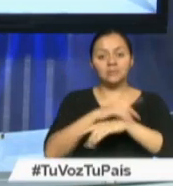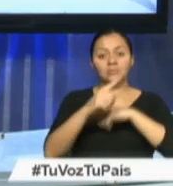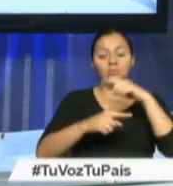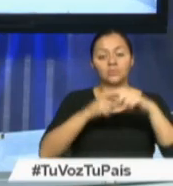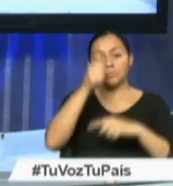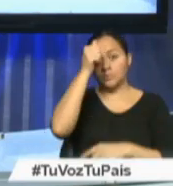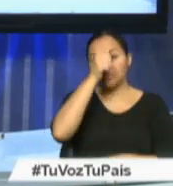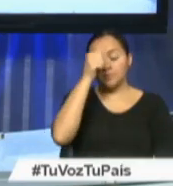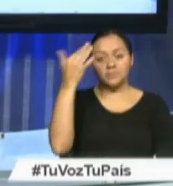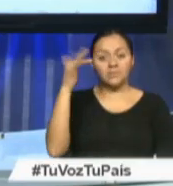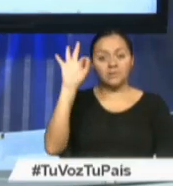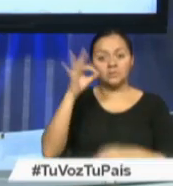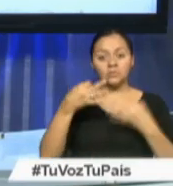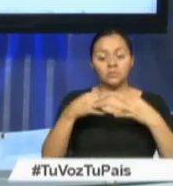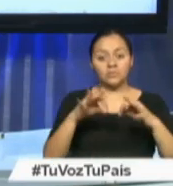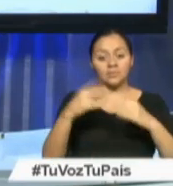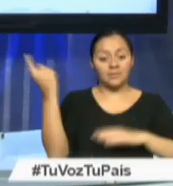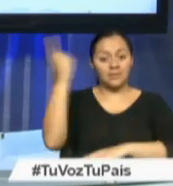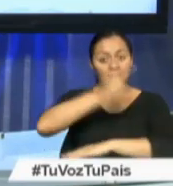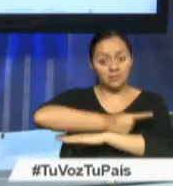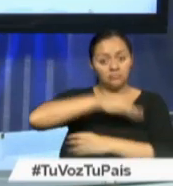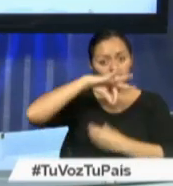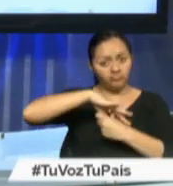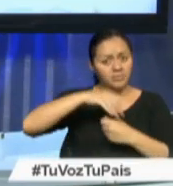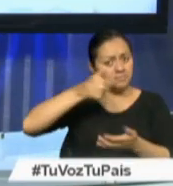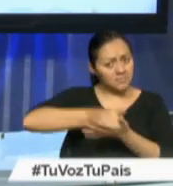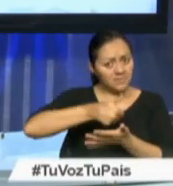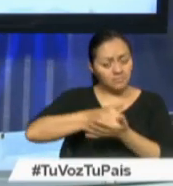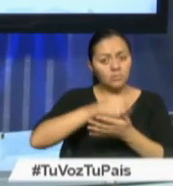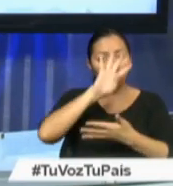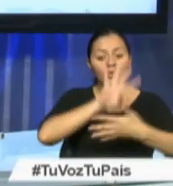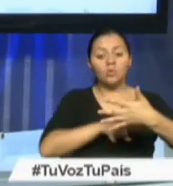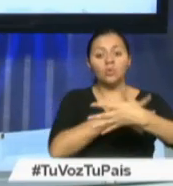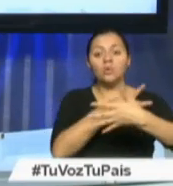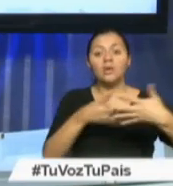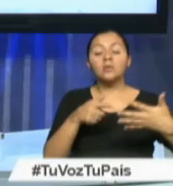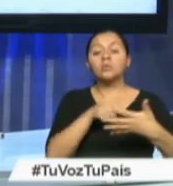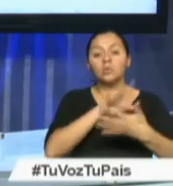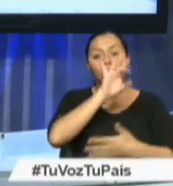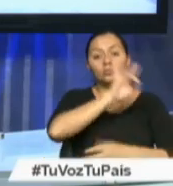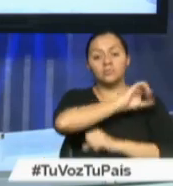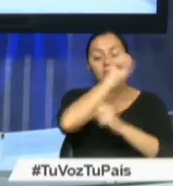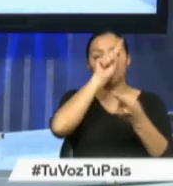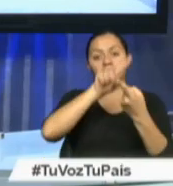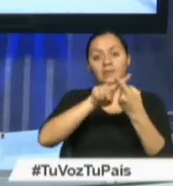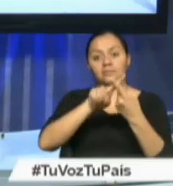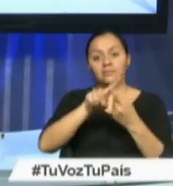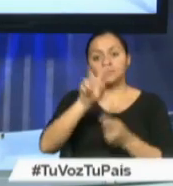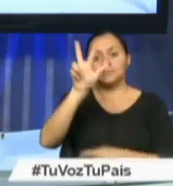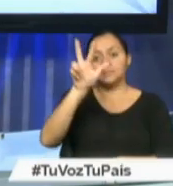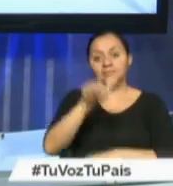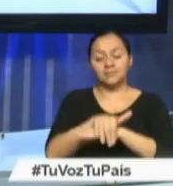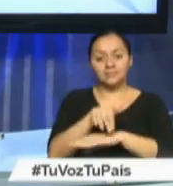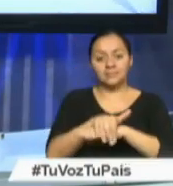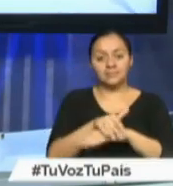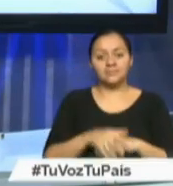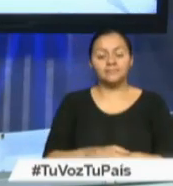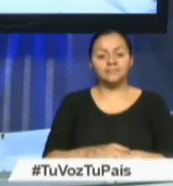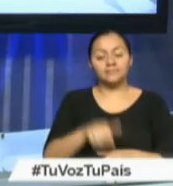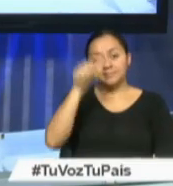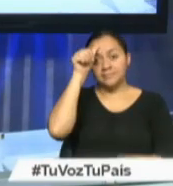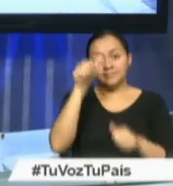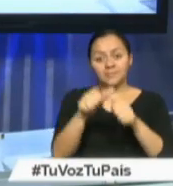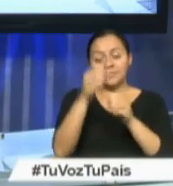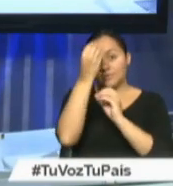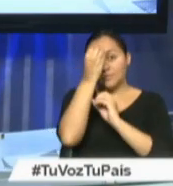domingo 19 de febrero día de las elecciones el horario habilitado es de 8 de la mañana hasta las 3 de la tarde. Recuerde que